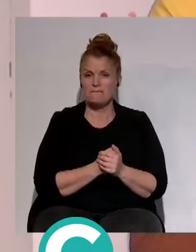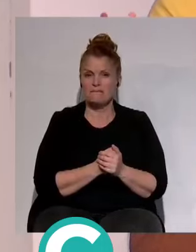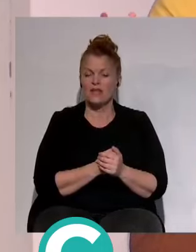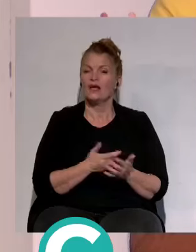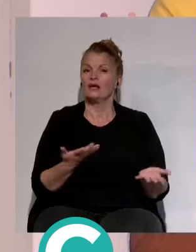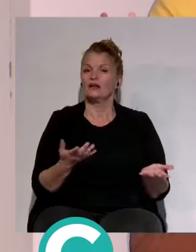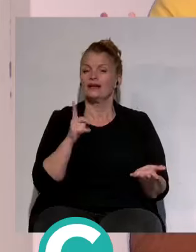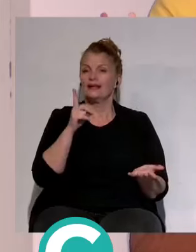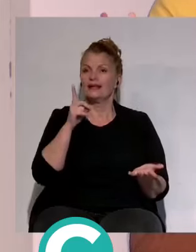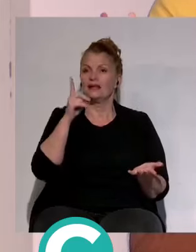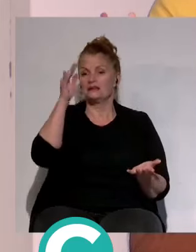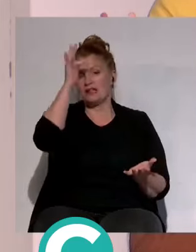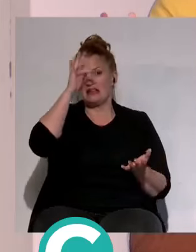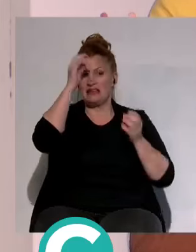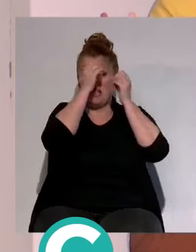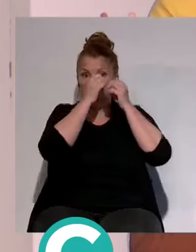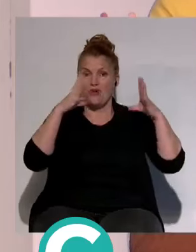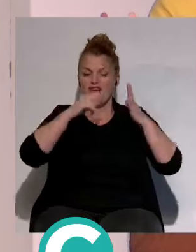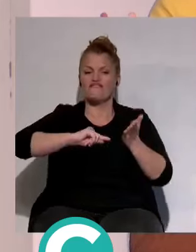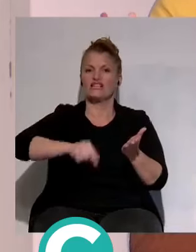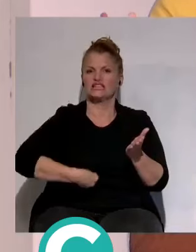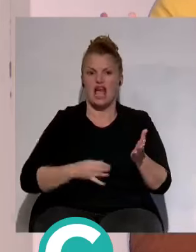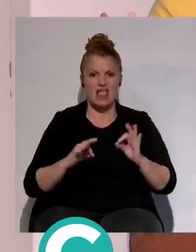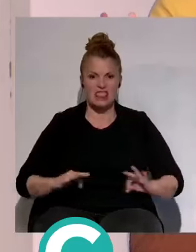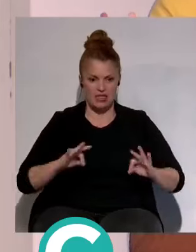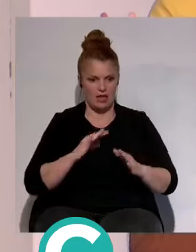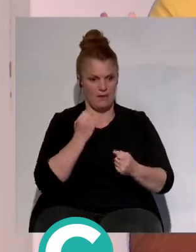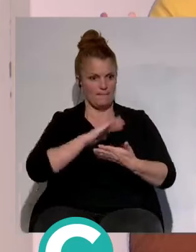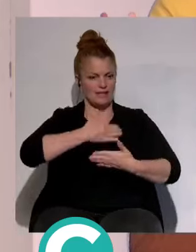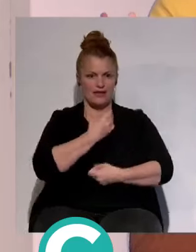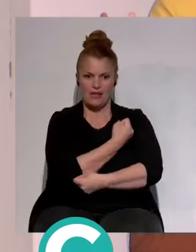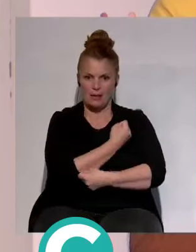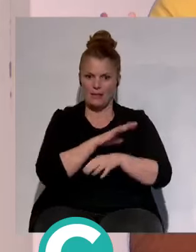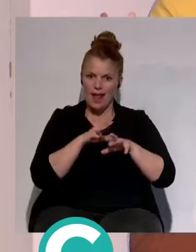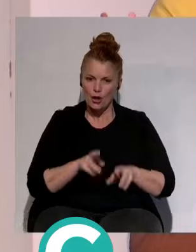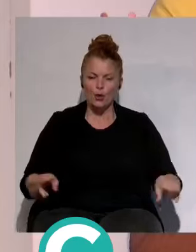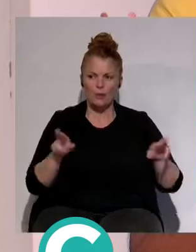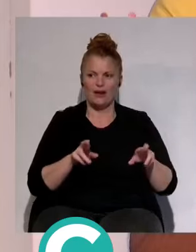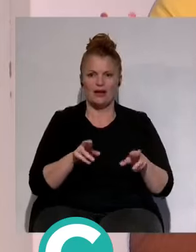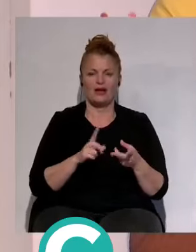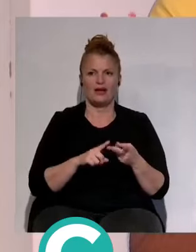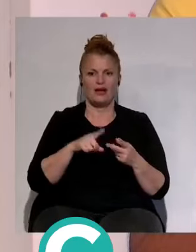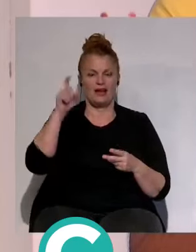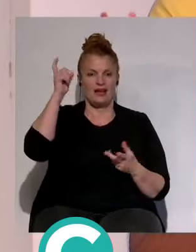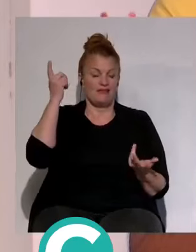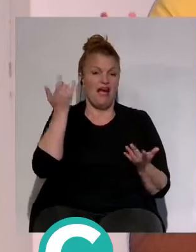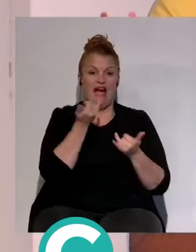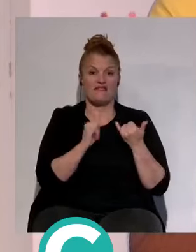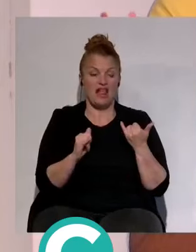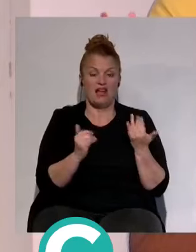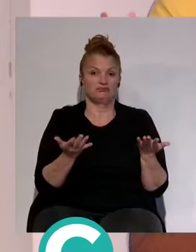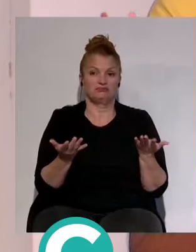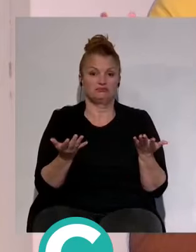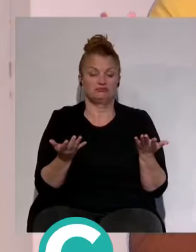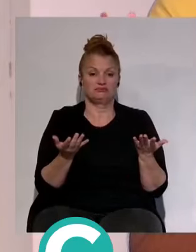Y en teoría no se ficha a nadie en diciembre para recuperar a los futbolistas, pero el entrenador no pone a los futbolistas. Entonces, si no lo pone,